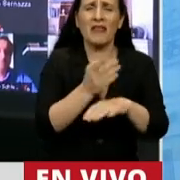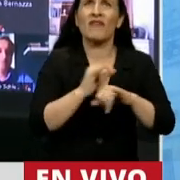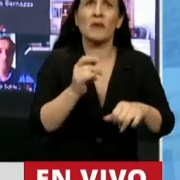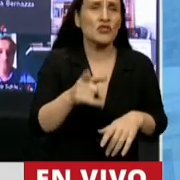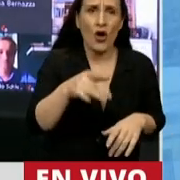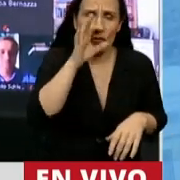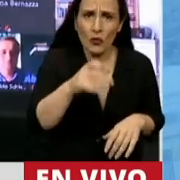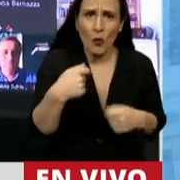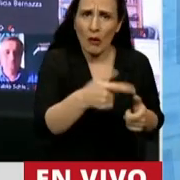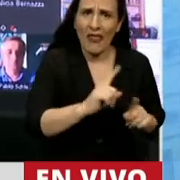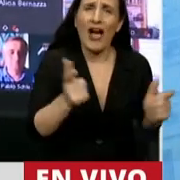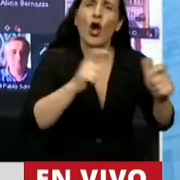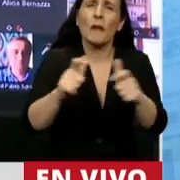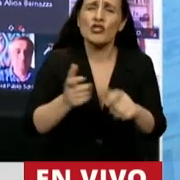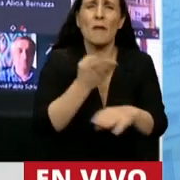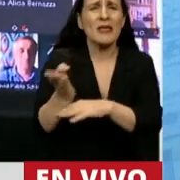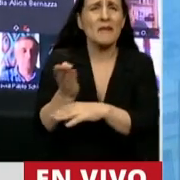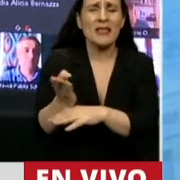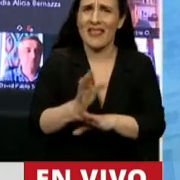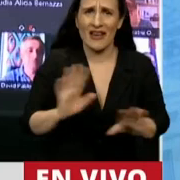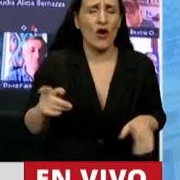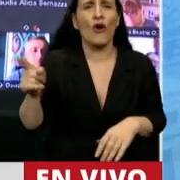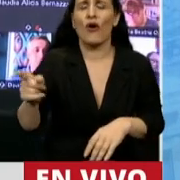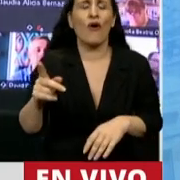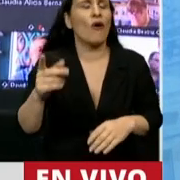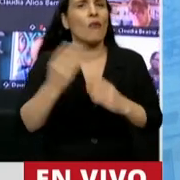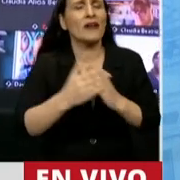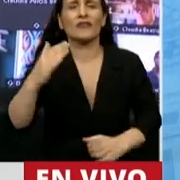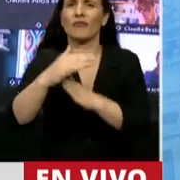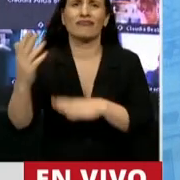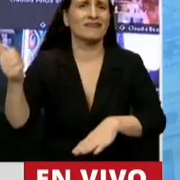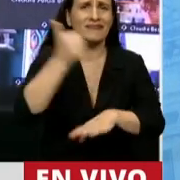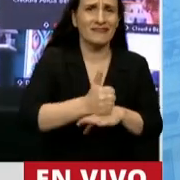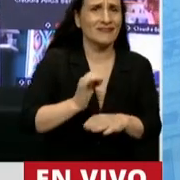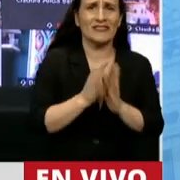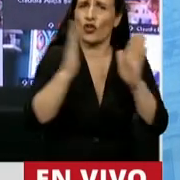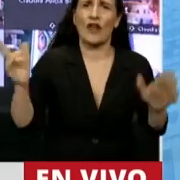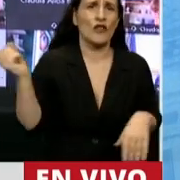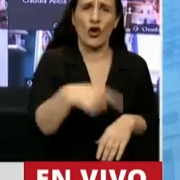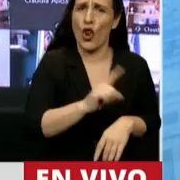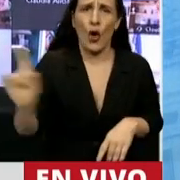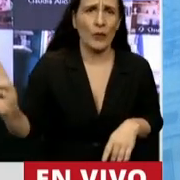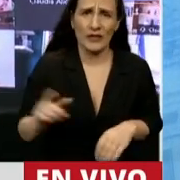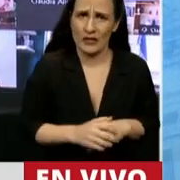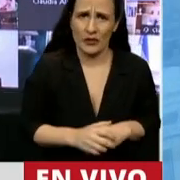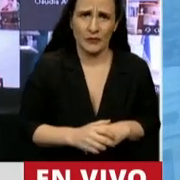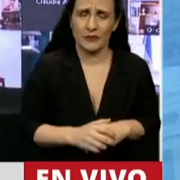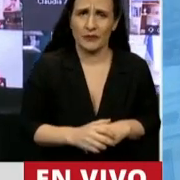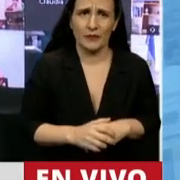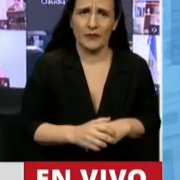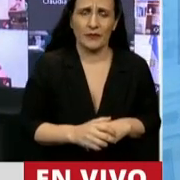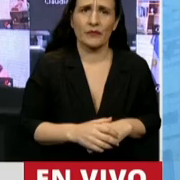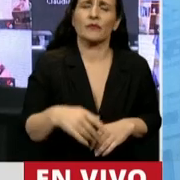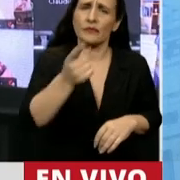ninguna de las comisiones de esta Cámara. No ha venido el Jefe de Gabinete en todo el año. Nos hicieron